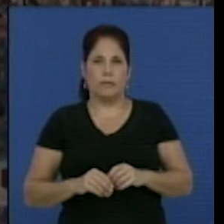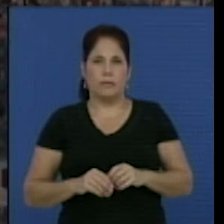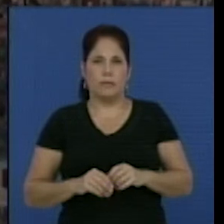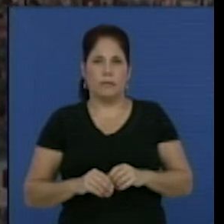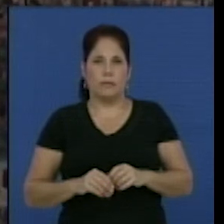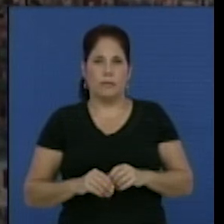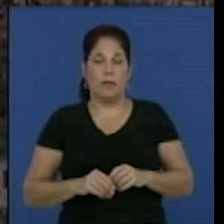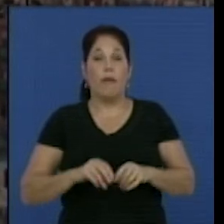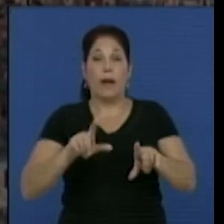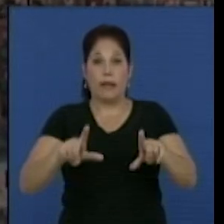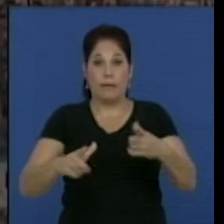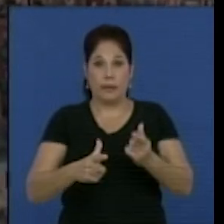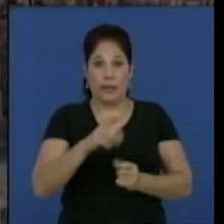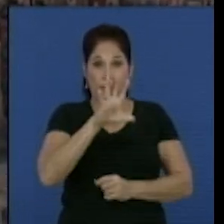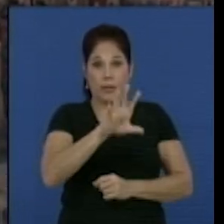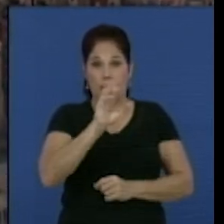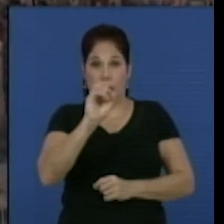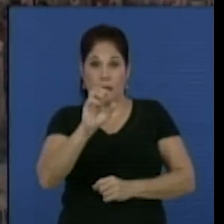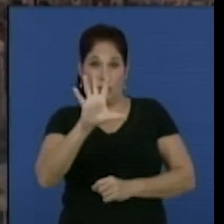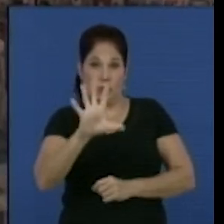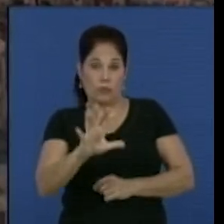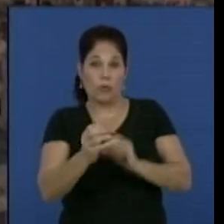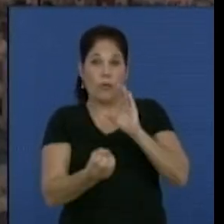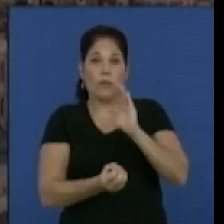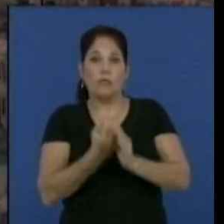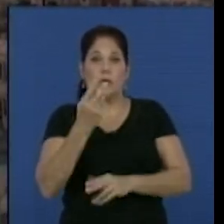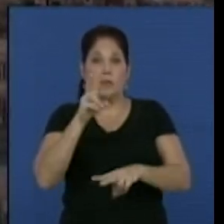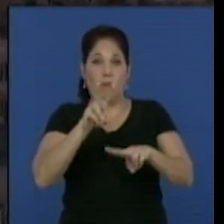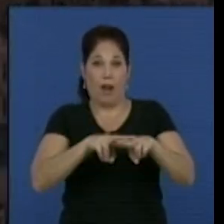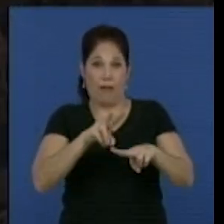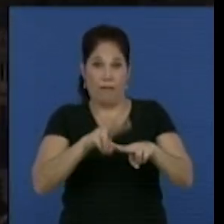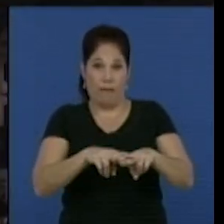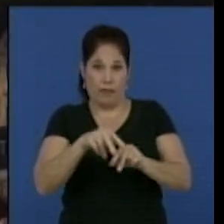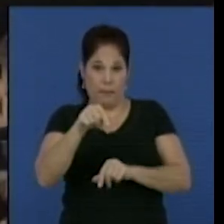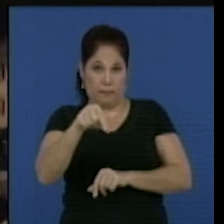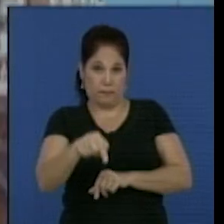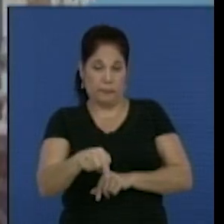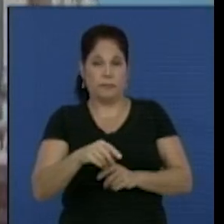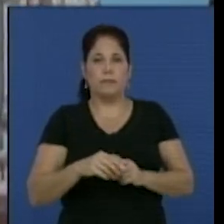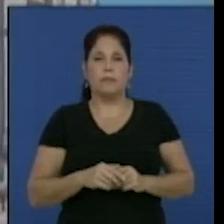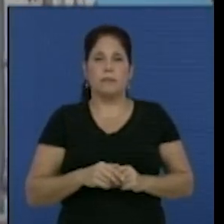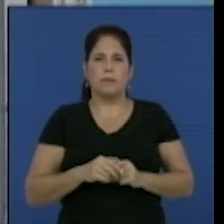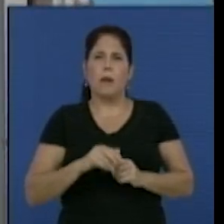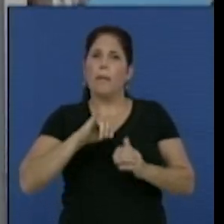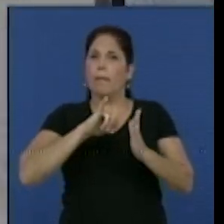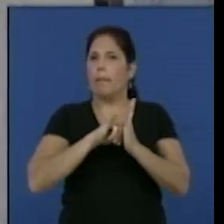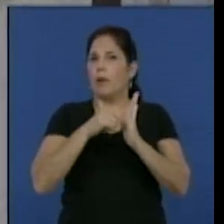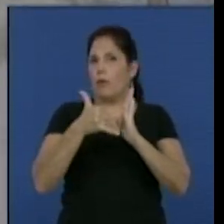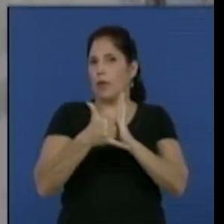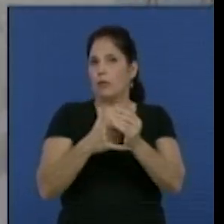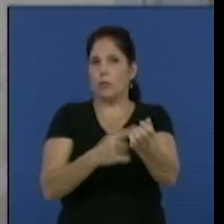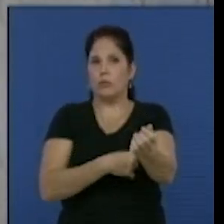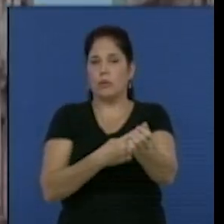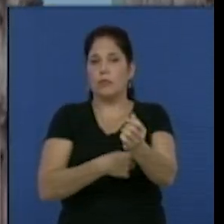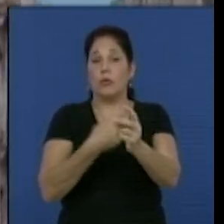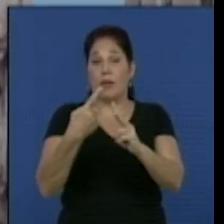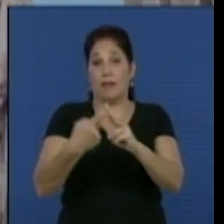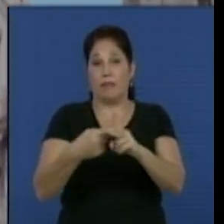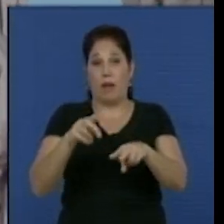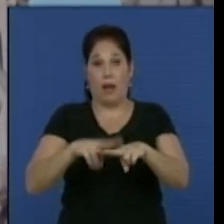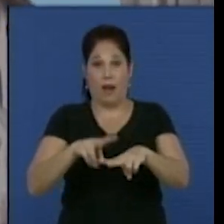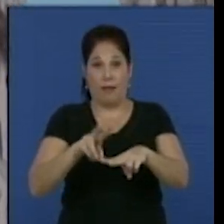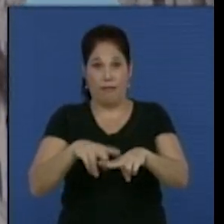Conmemorando el aniversario 505 de la Fundación de la Villa San Cristóbal de La Habana, el proyecto Tradiciones y Costumbres